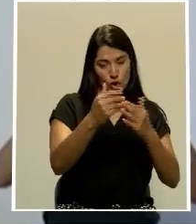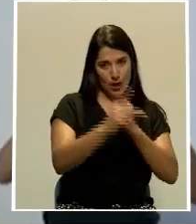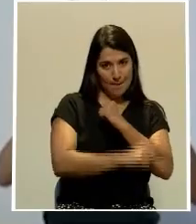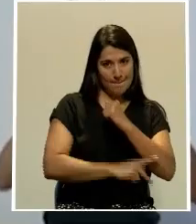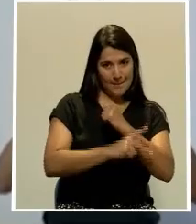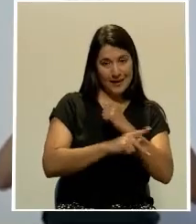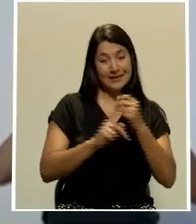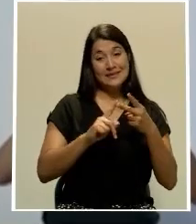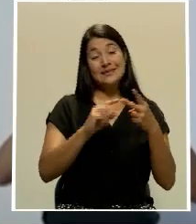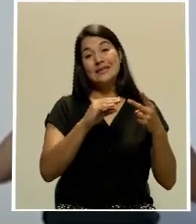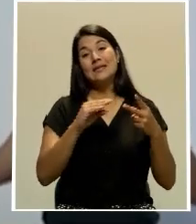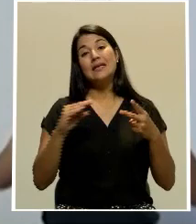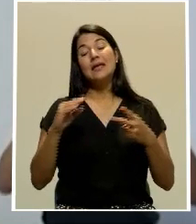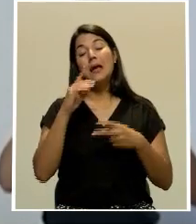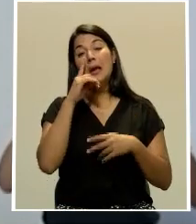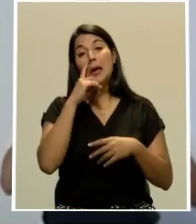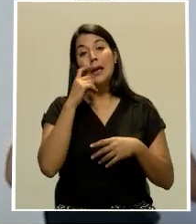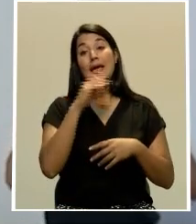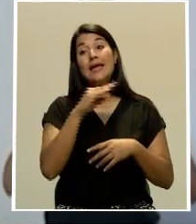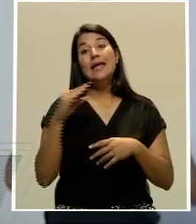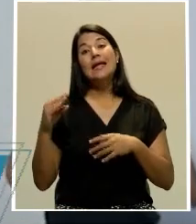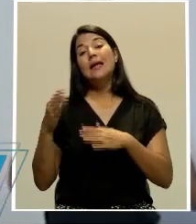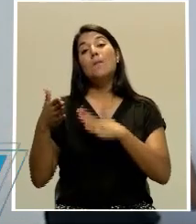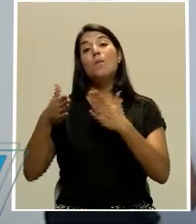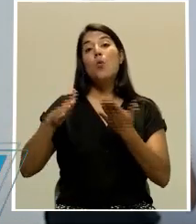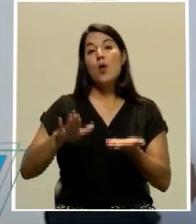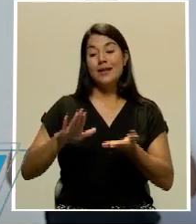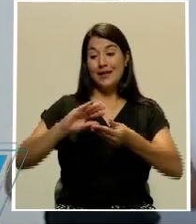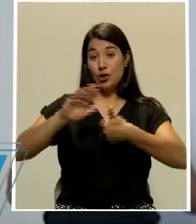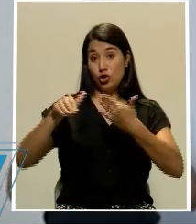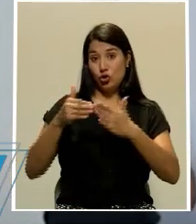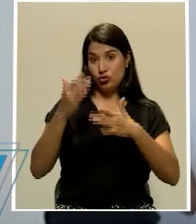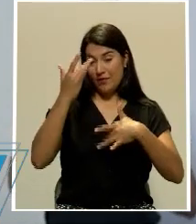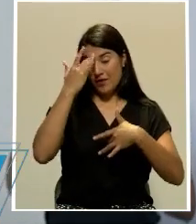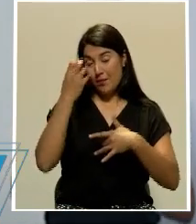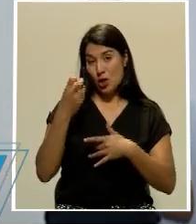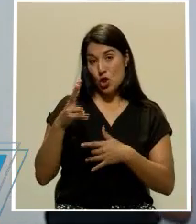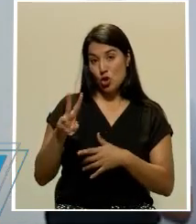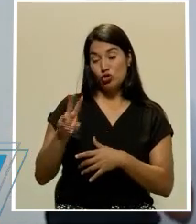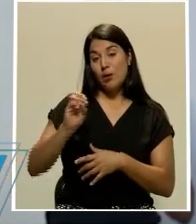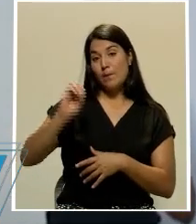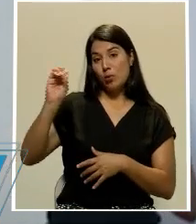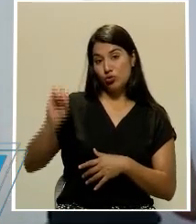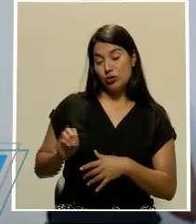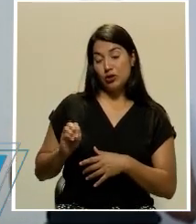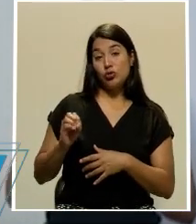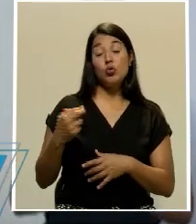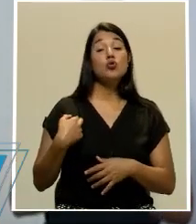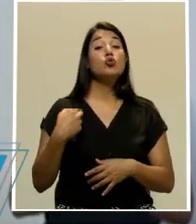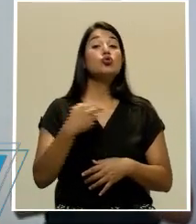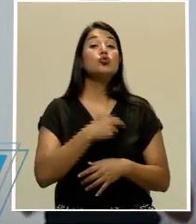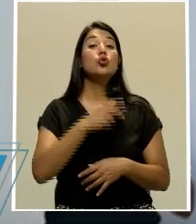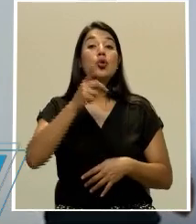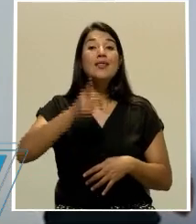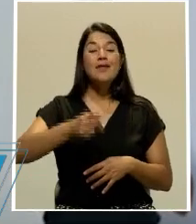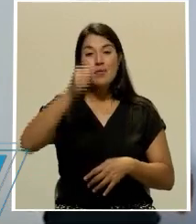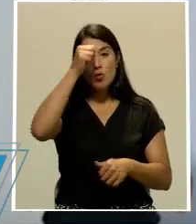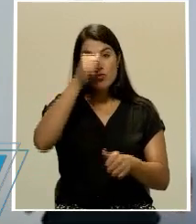Y esto nos tiene que recordar una responsabilidad compartida que tenemos,